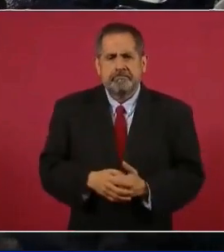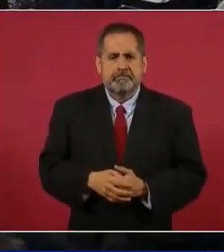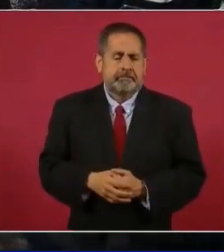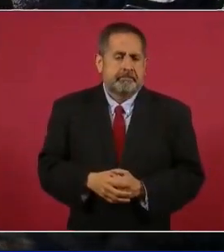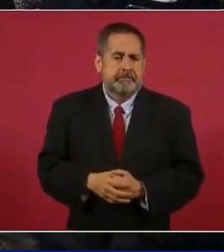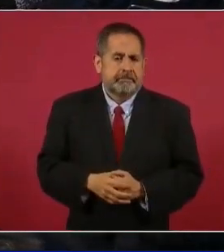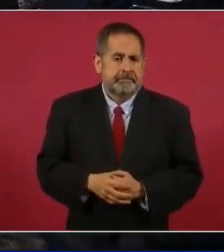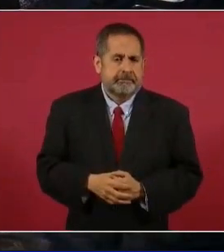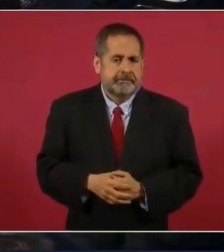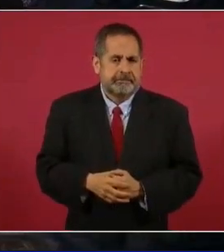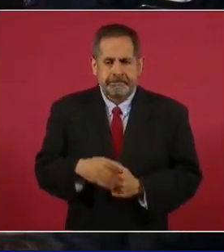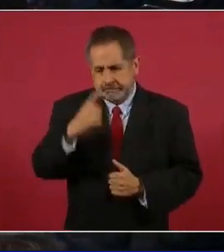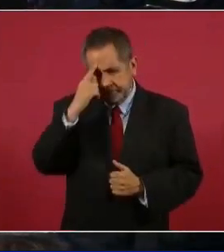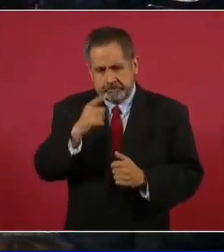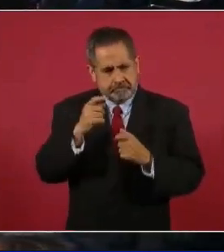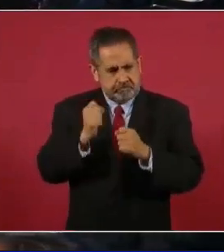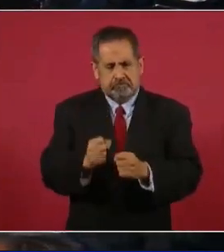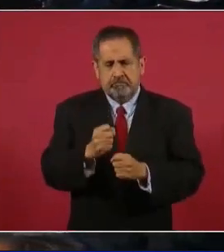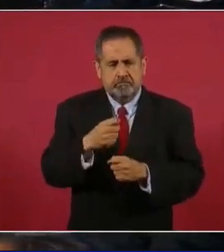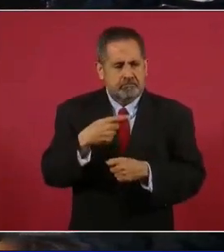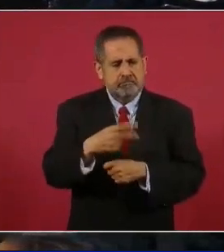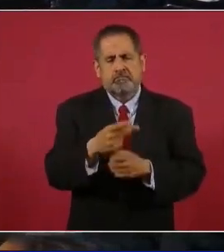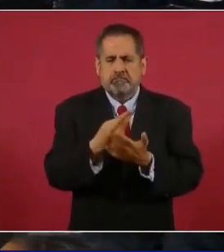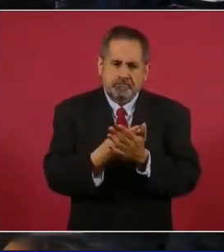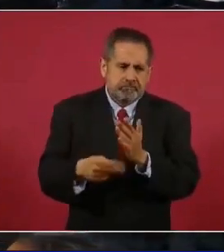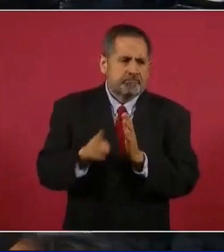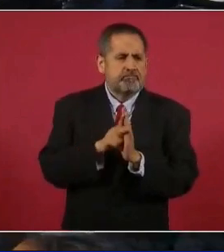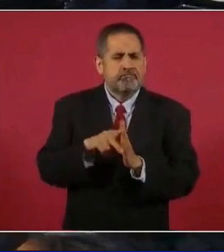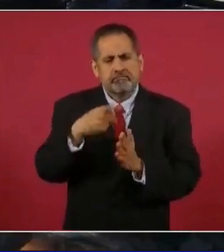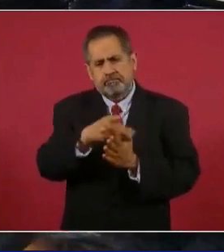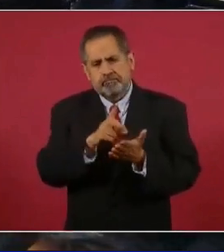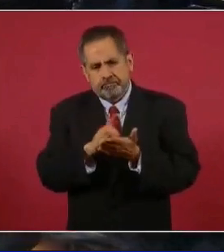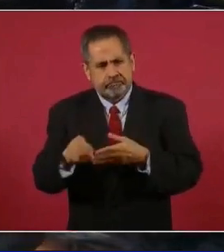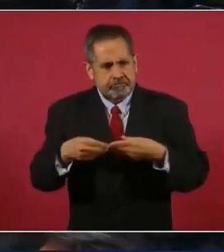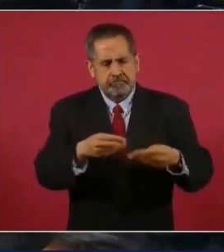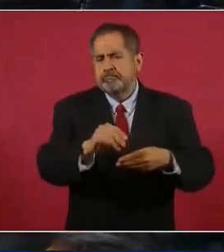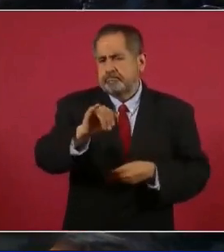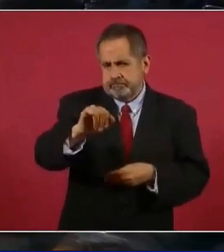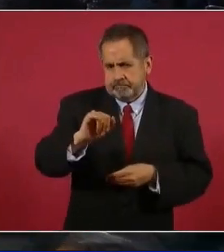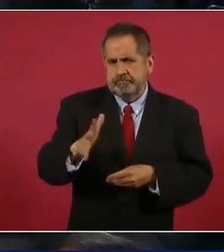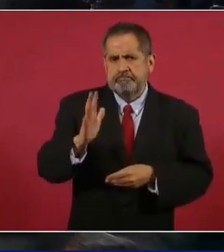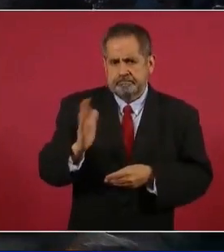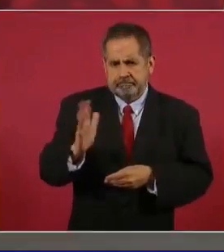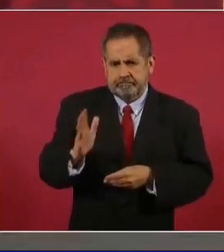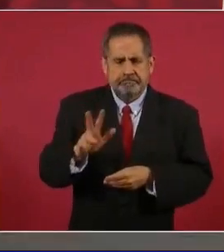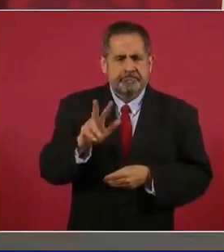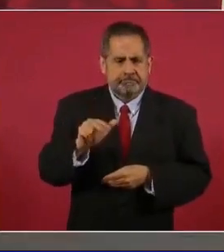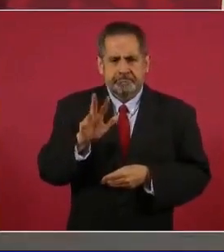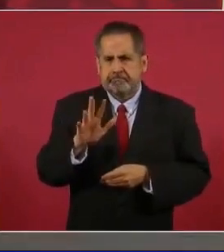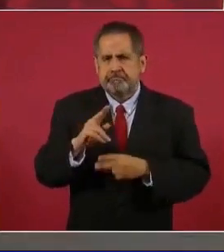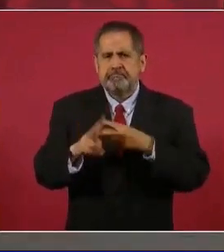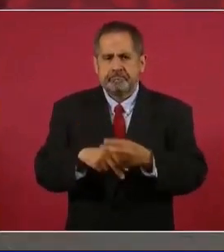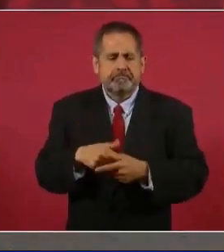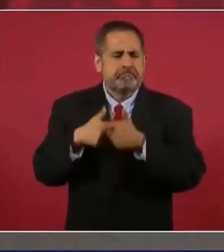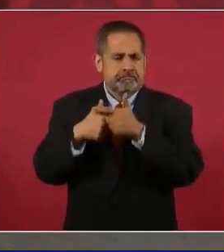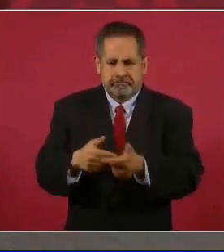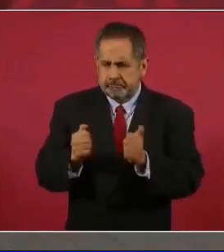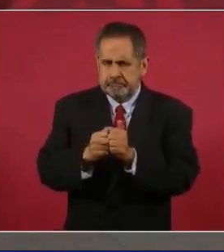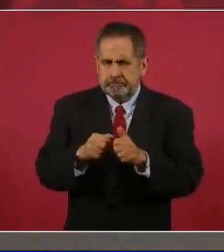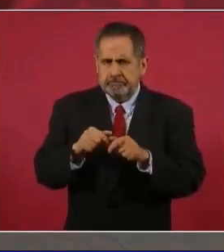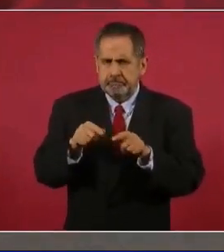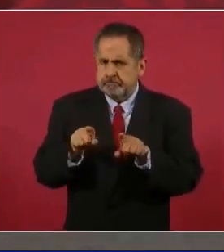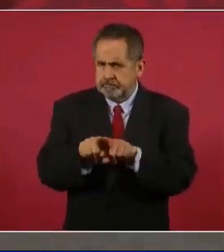el garantizar estos derechos y las prestaciones, pero se va avanzando y vamos a seguir con lo mismo.